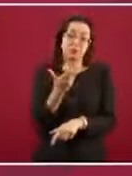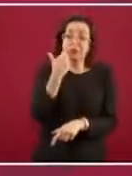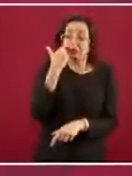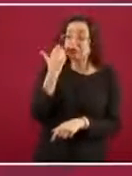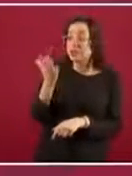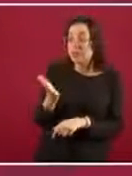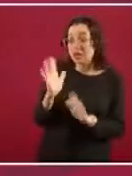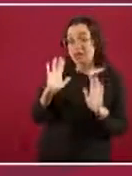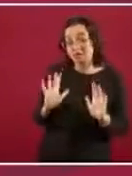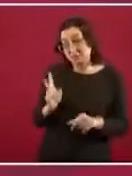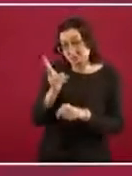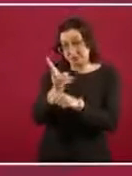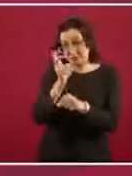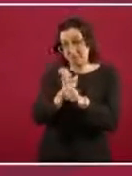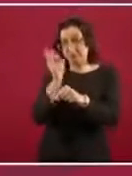luego,